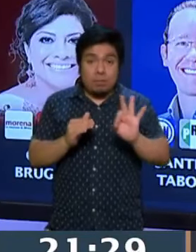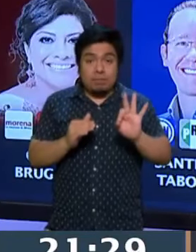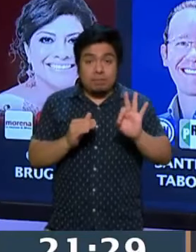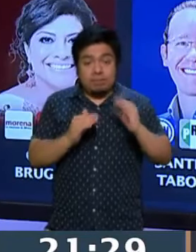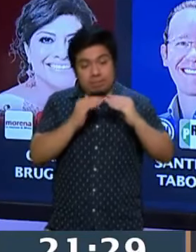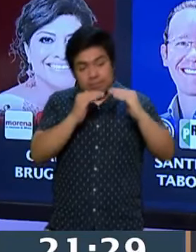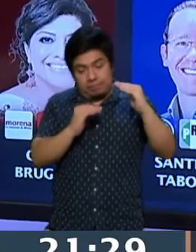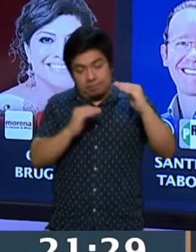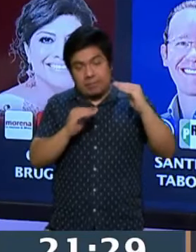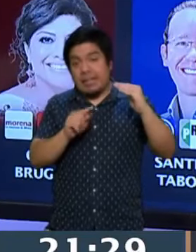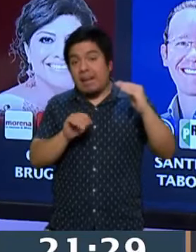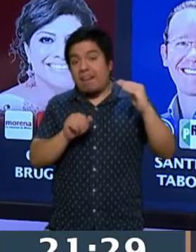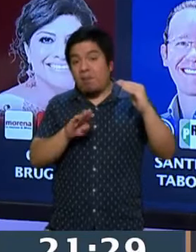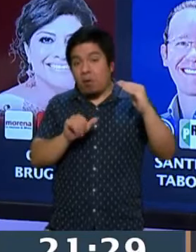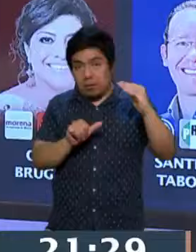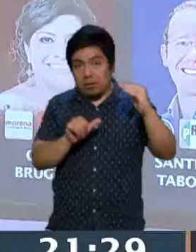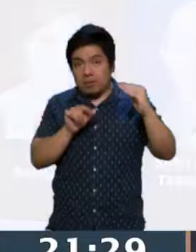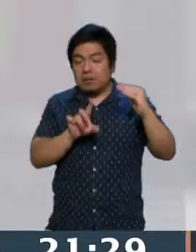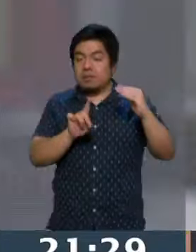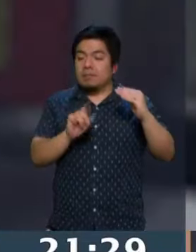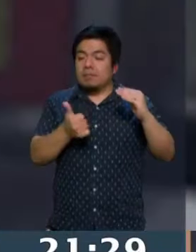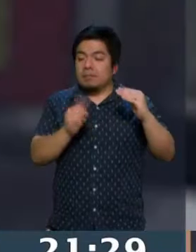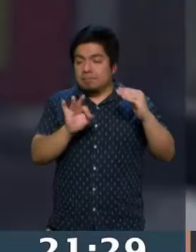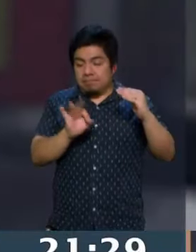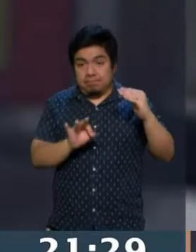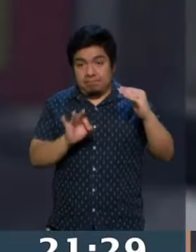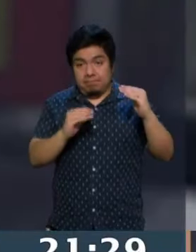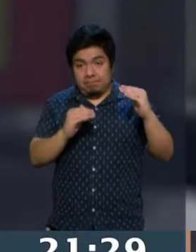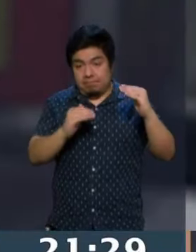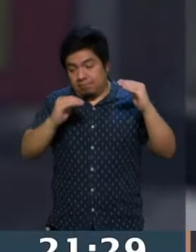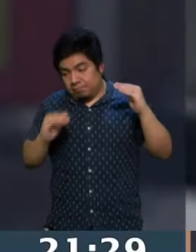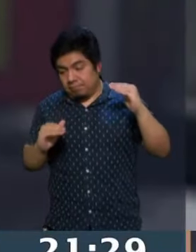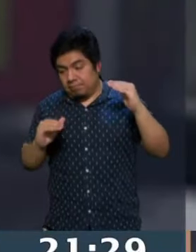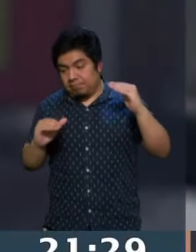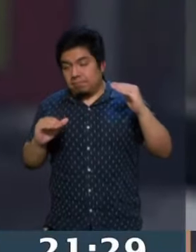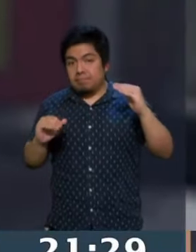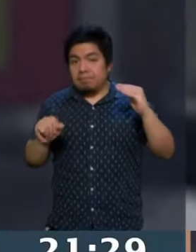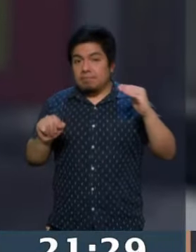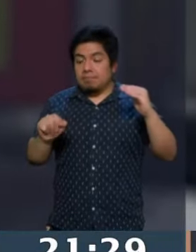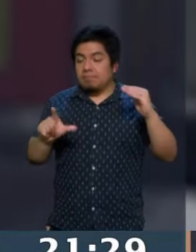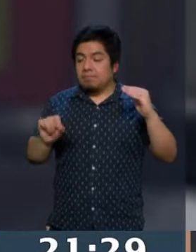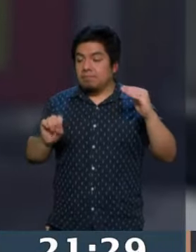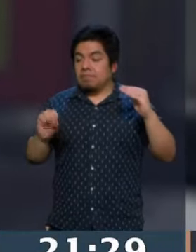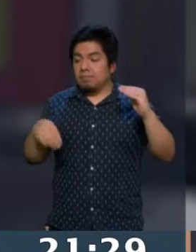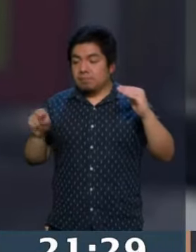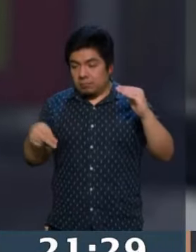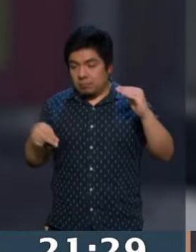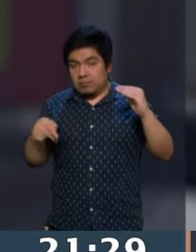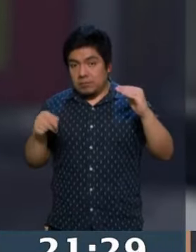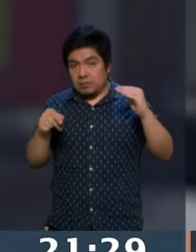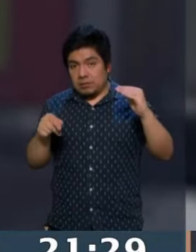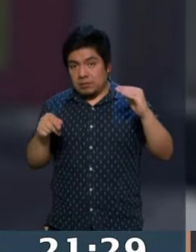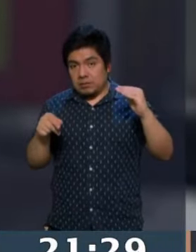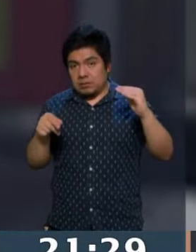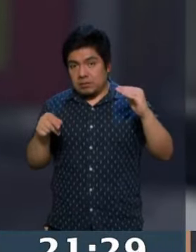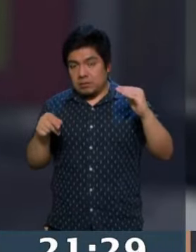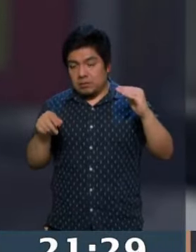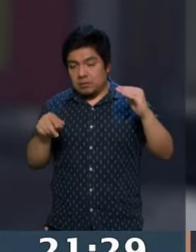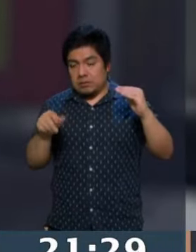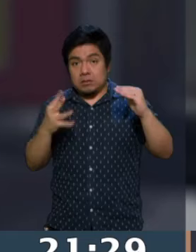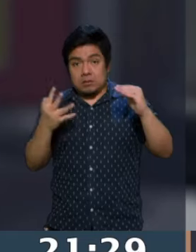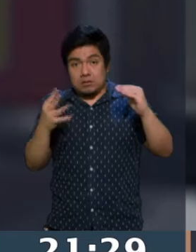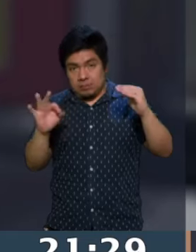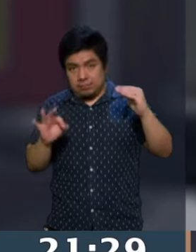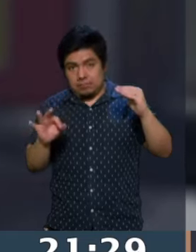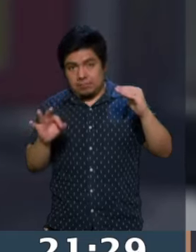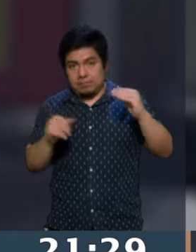Santiago Taboada con un 36% y Salomón Cherstovski con un